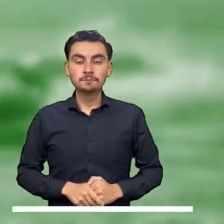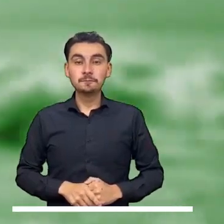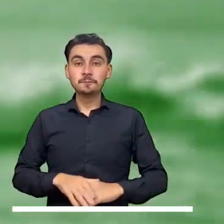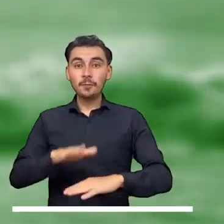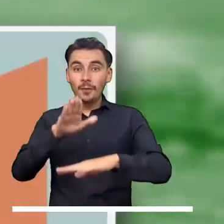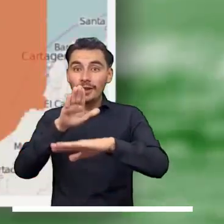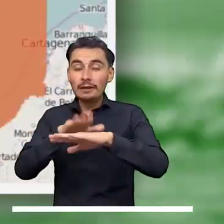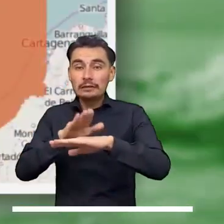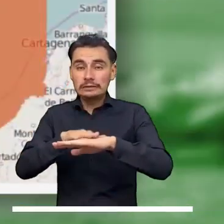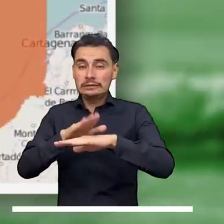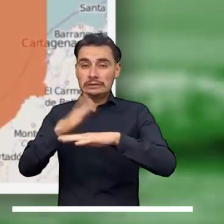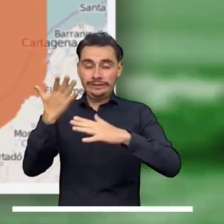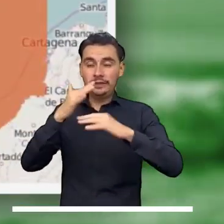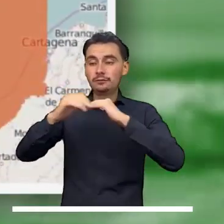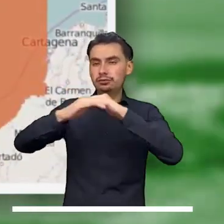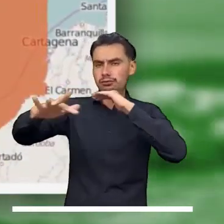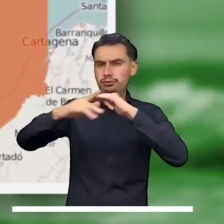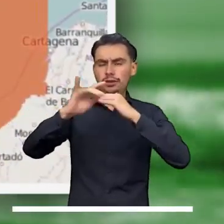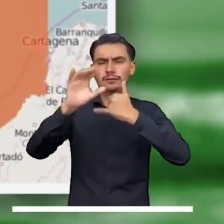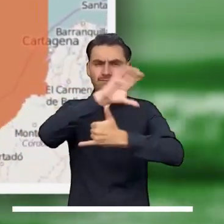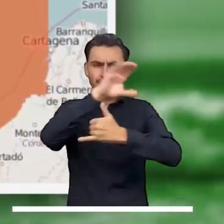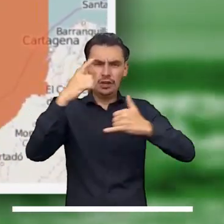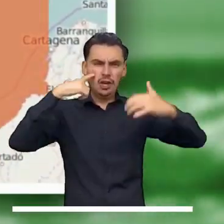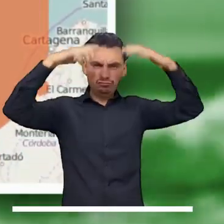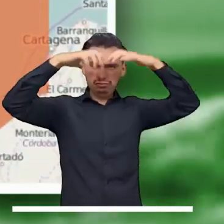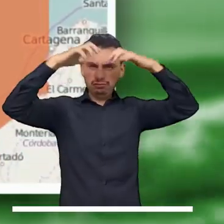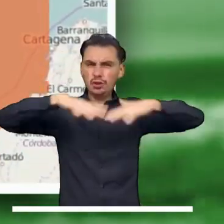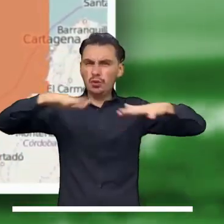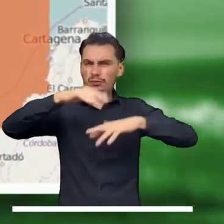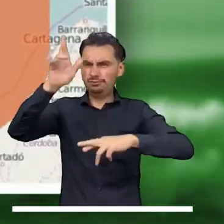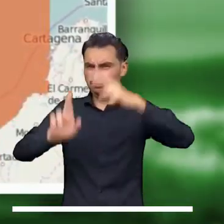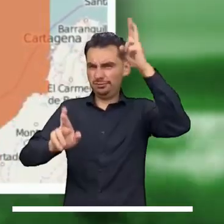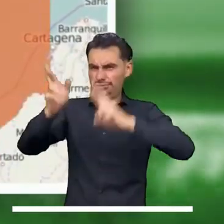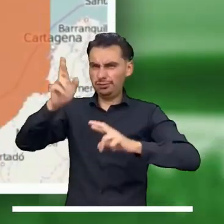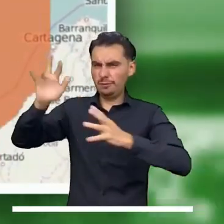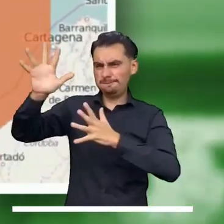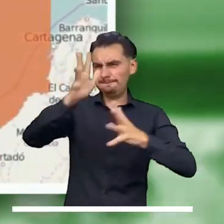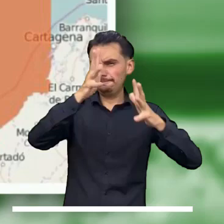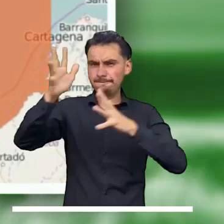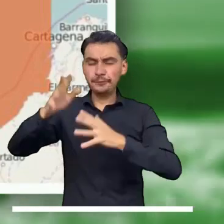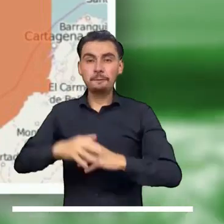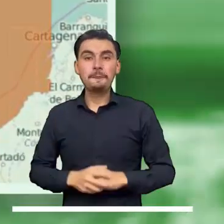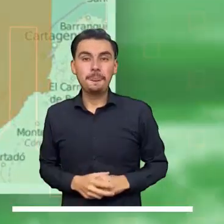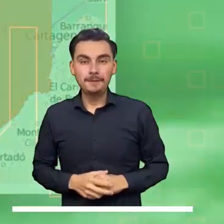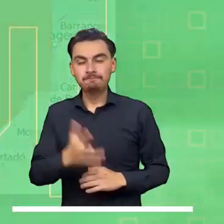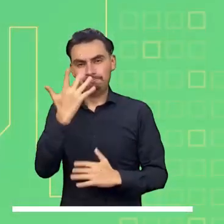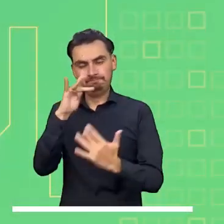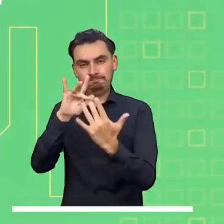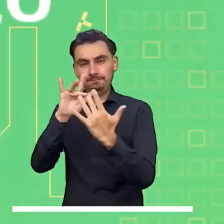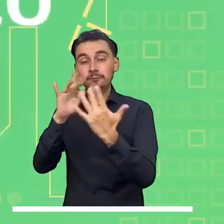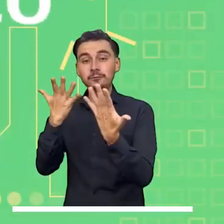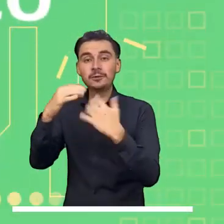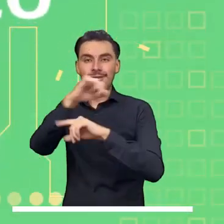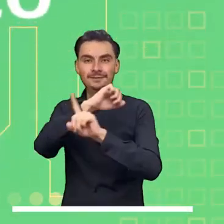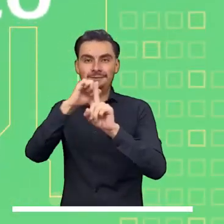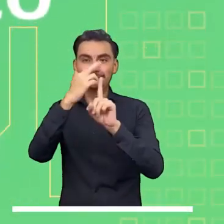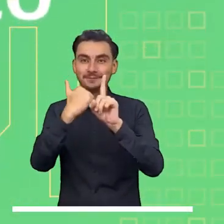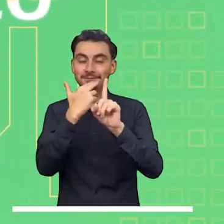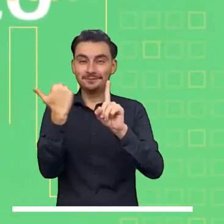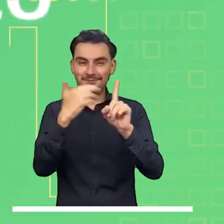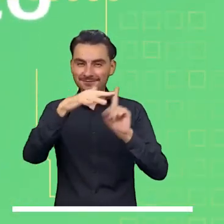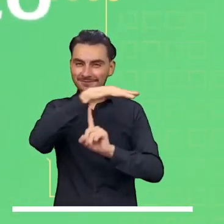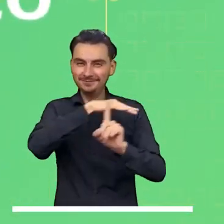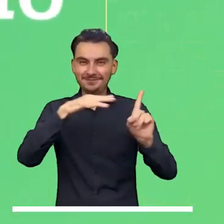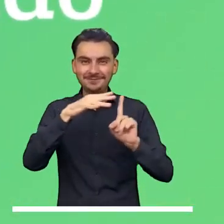Alerta en el mar Caribe. Por tiempo lluvioso, tormentas eléctricas y rachas de viento. Síguenos en nuestras redes sociales.